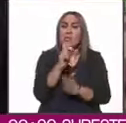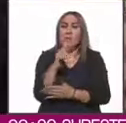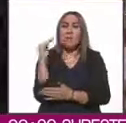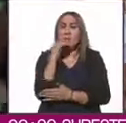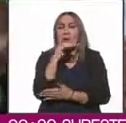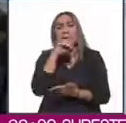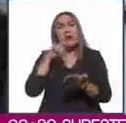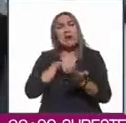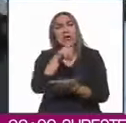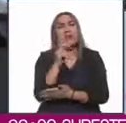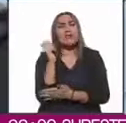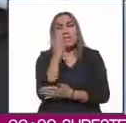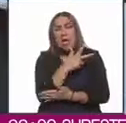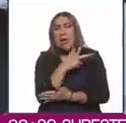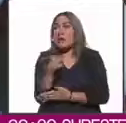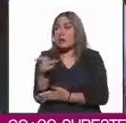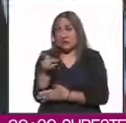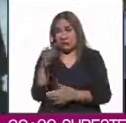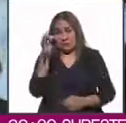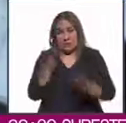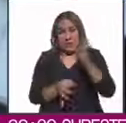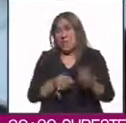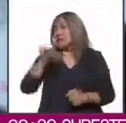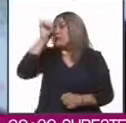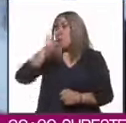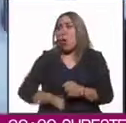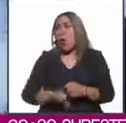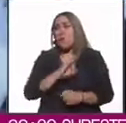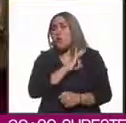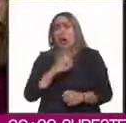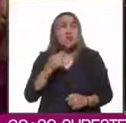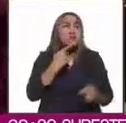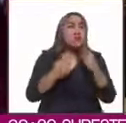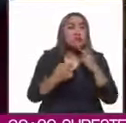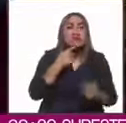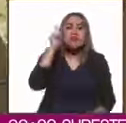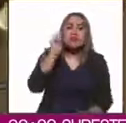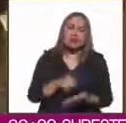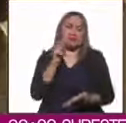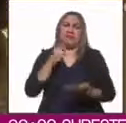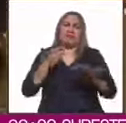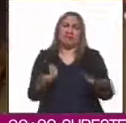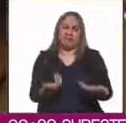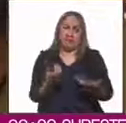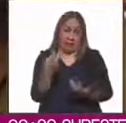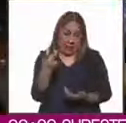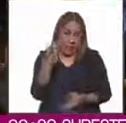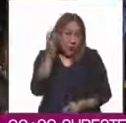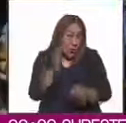Chihuahua, pues lo resolvió el ministro en solo un par de horas. Así la justicia en nuestro país. ¡Gracias! ¡Gracias!